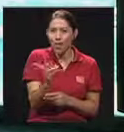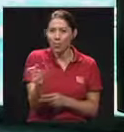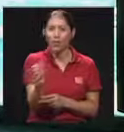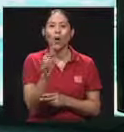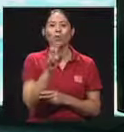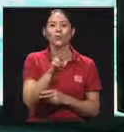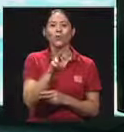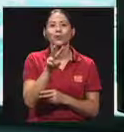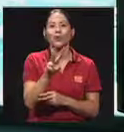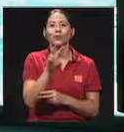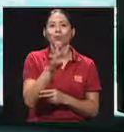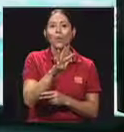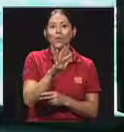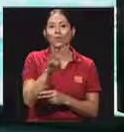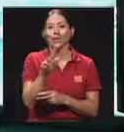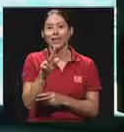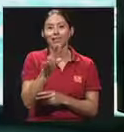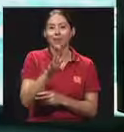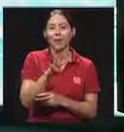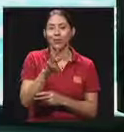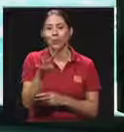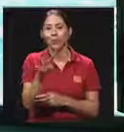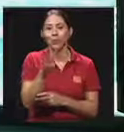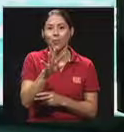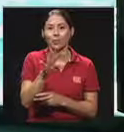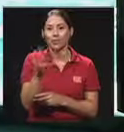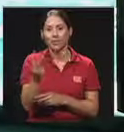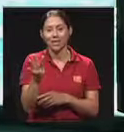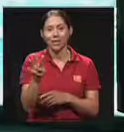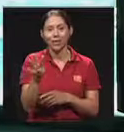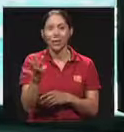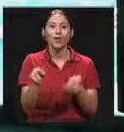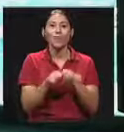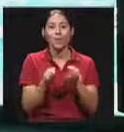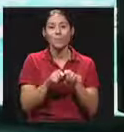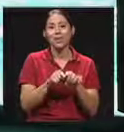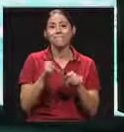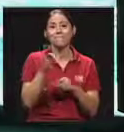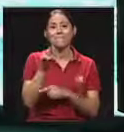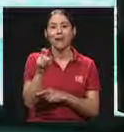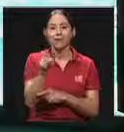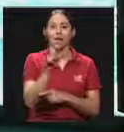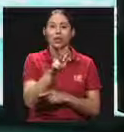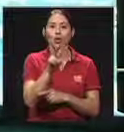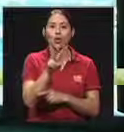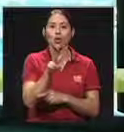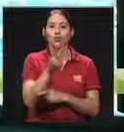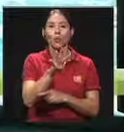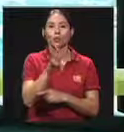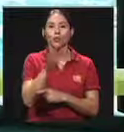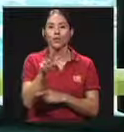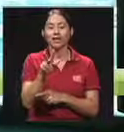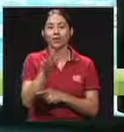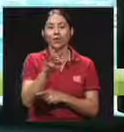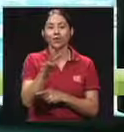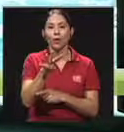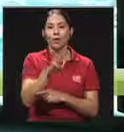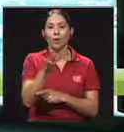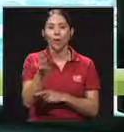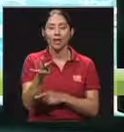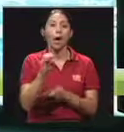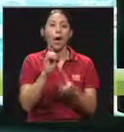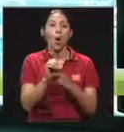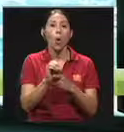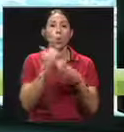243-4445, por medio de fax, que es el 243-4444, o por medio de correo electrónico a